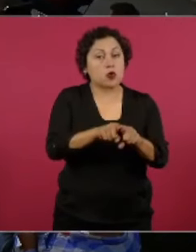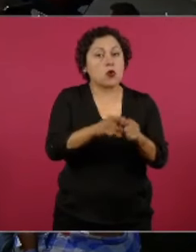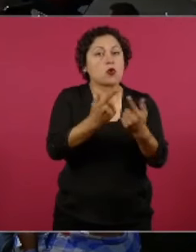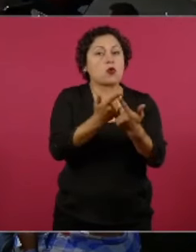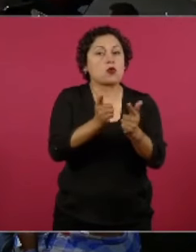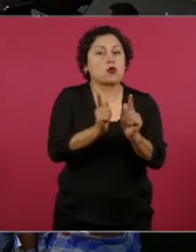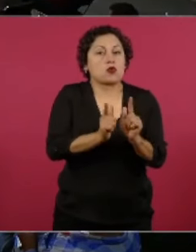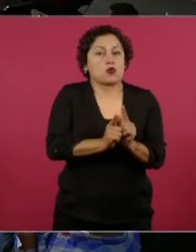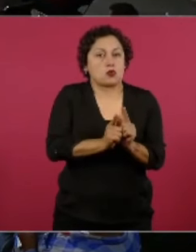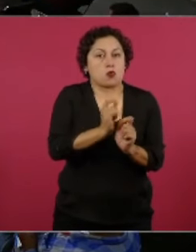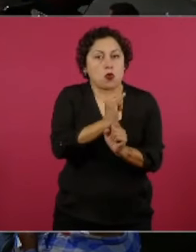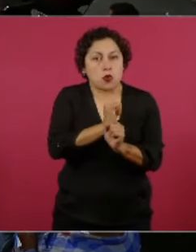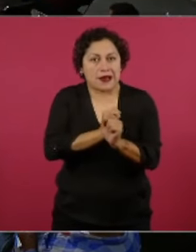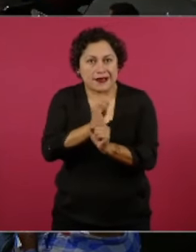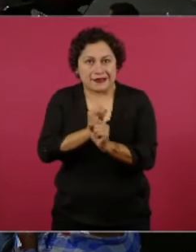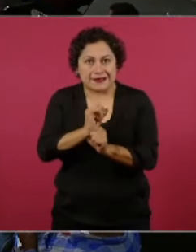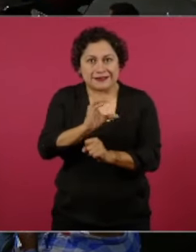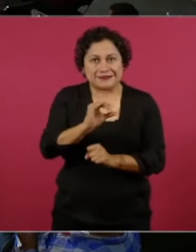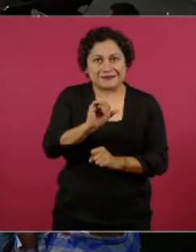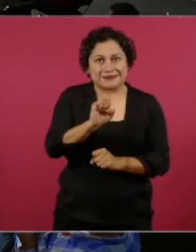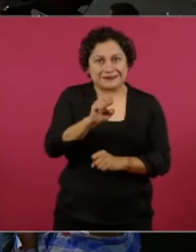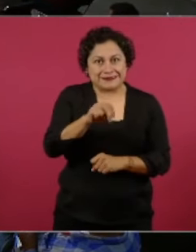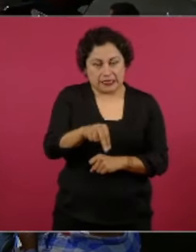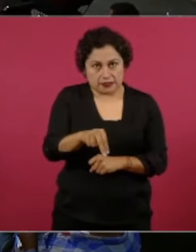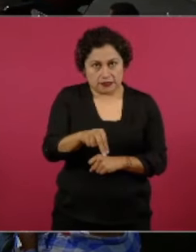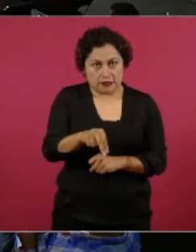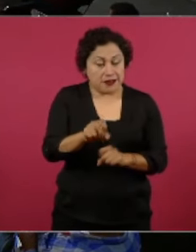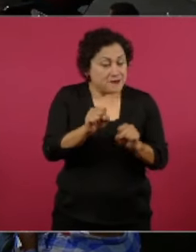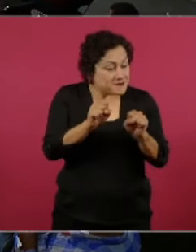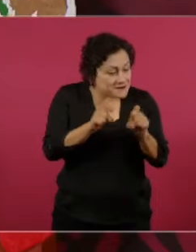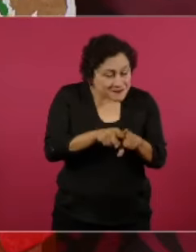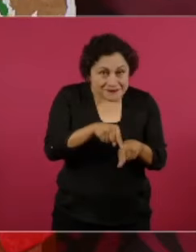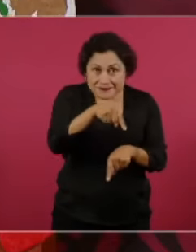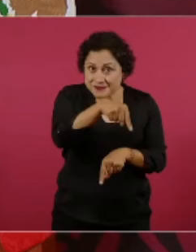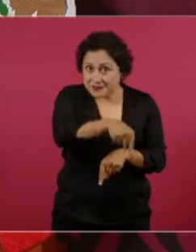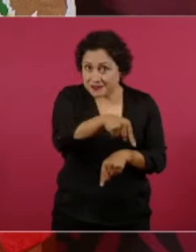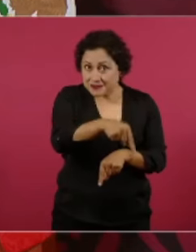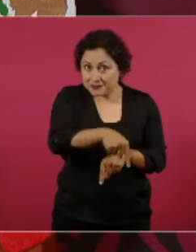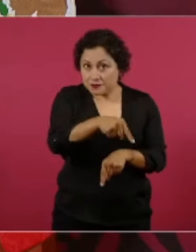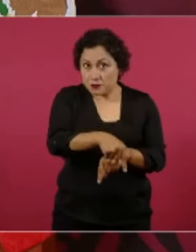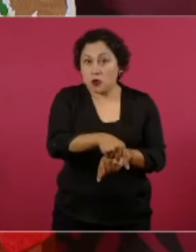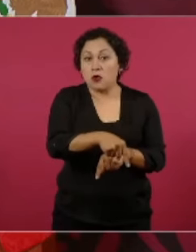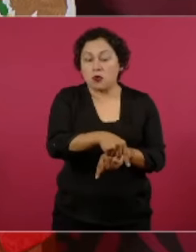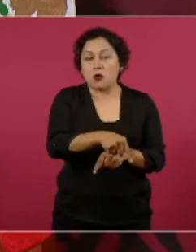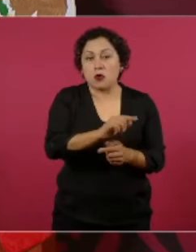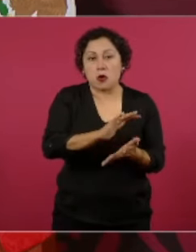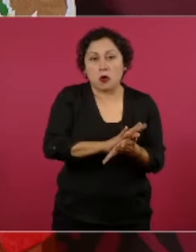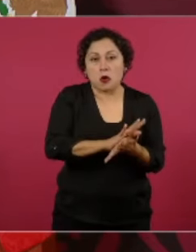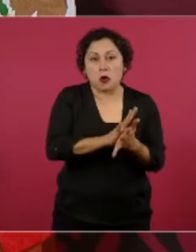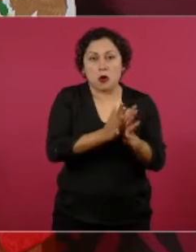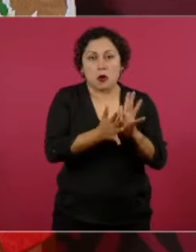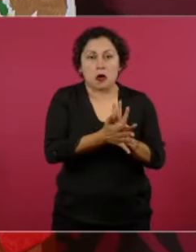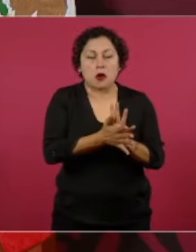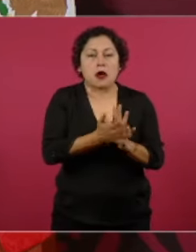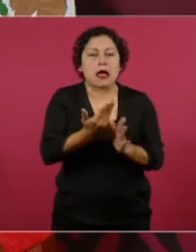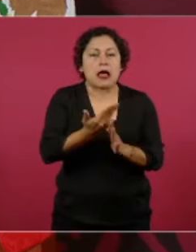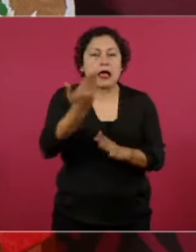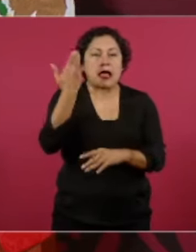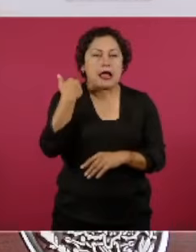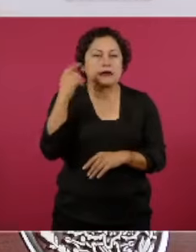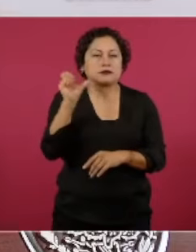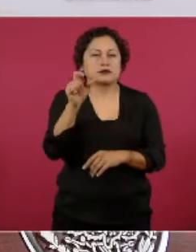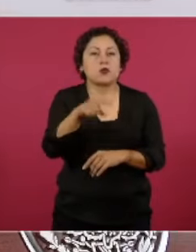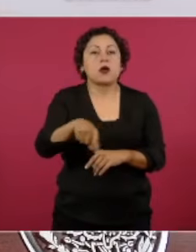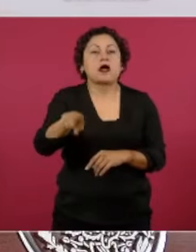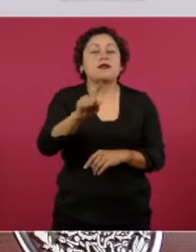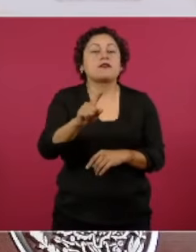con el asesinato del candidato Colosio. No es que